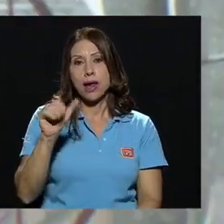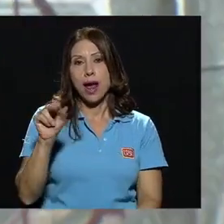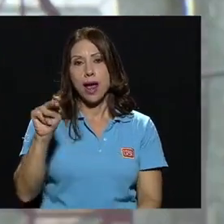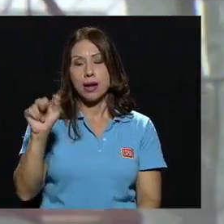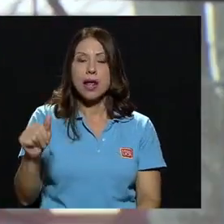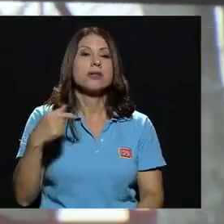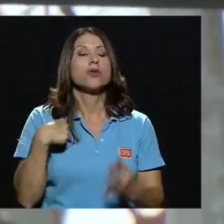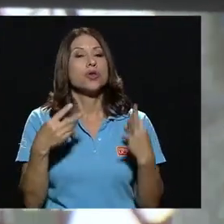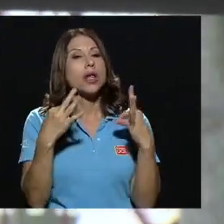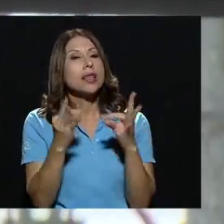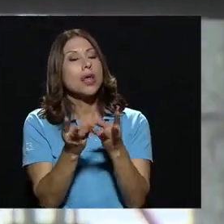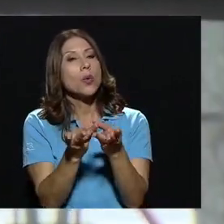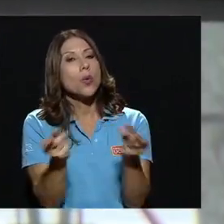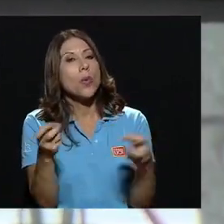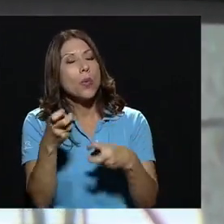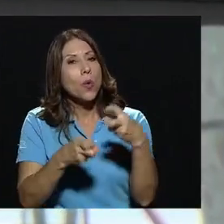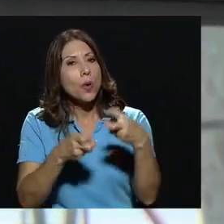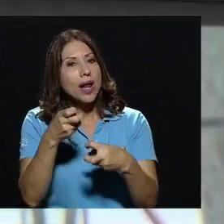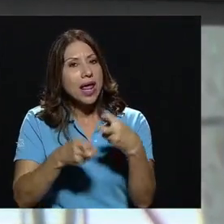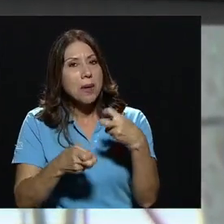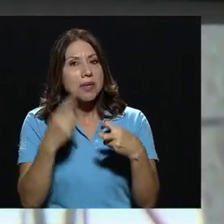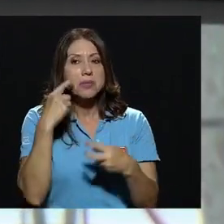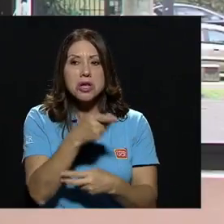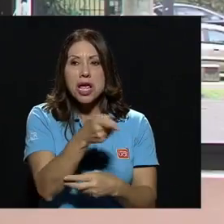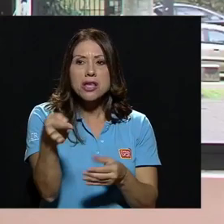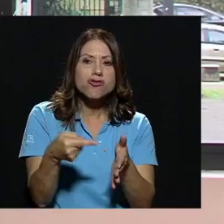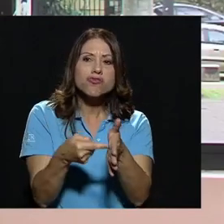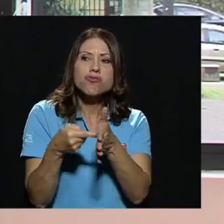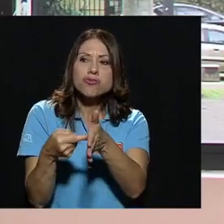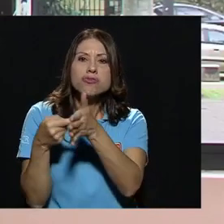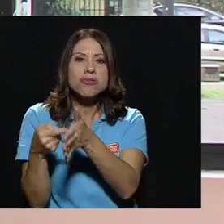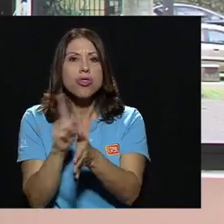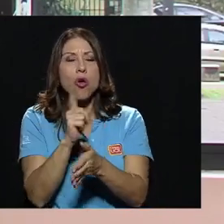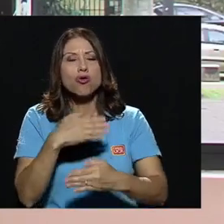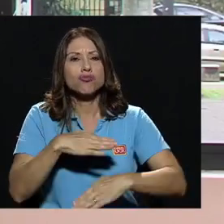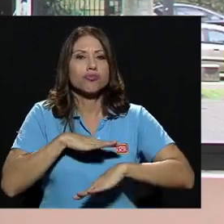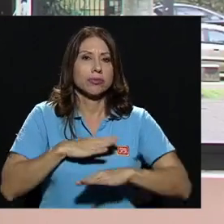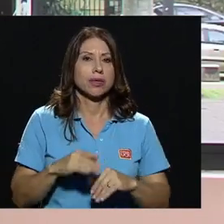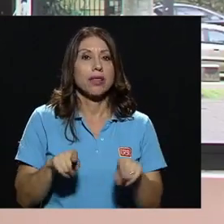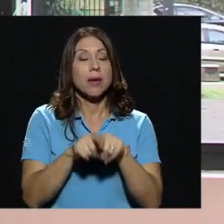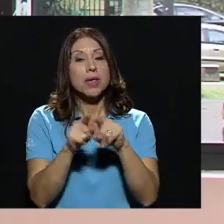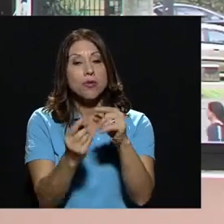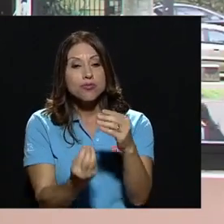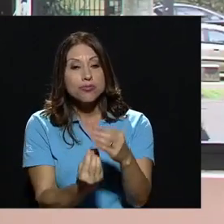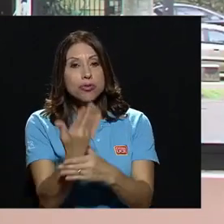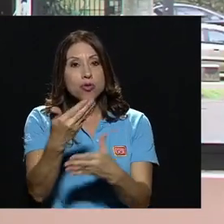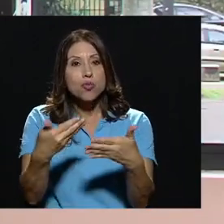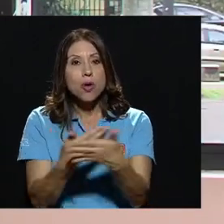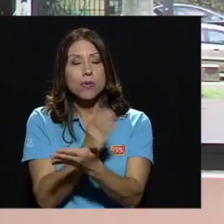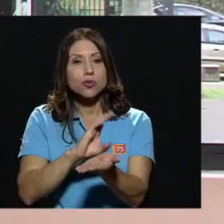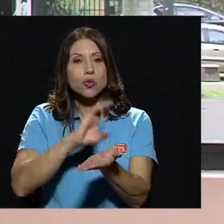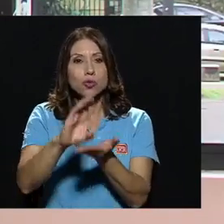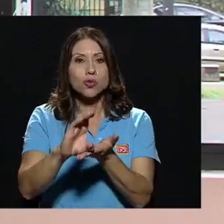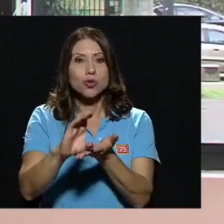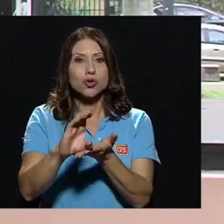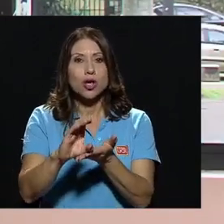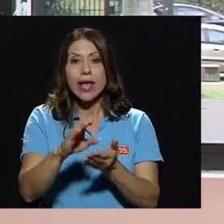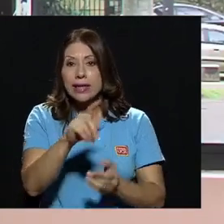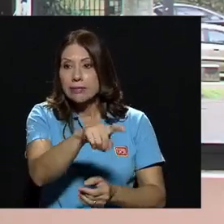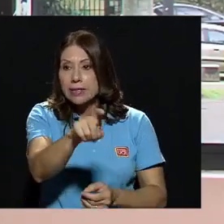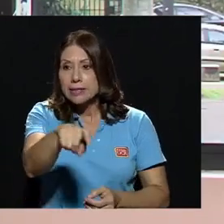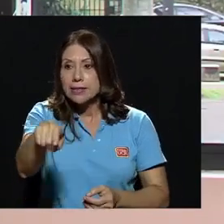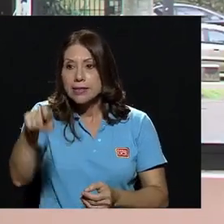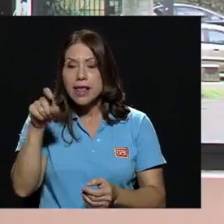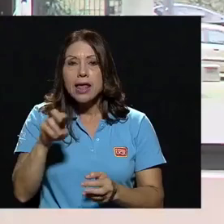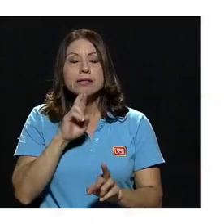problemas de demandas insatisfechas, nuevos cursos y responder prontamente a las necesidades que